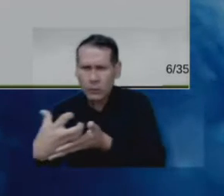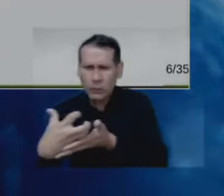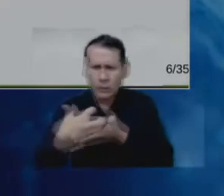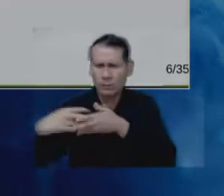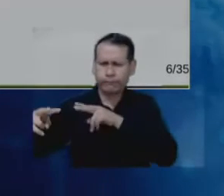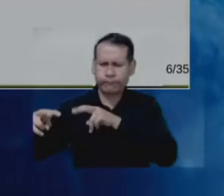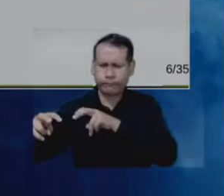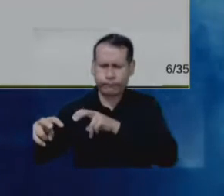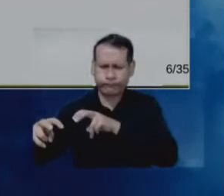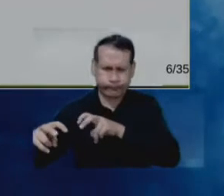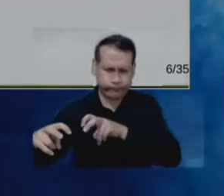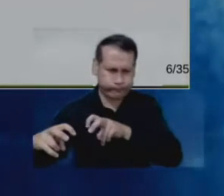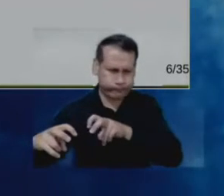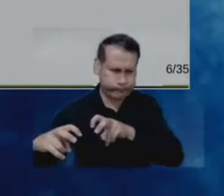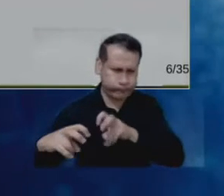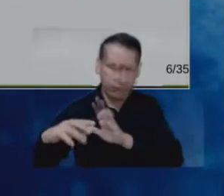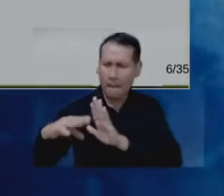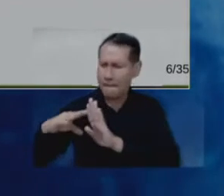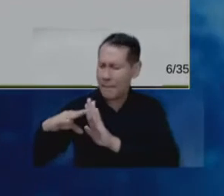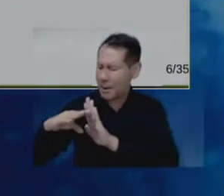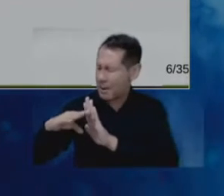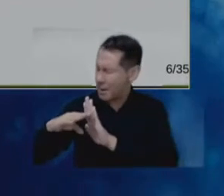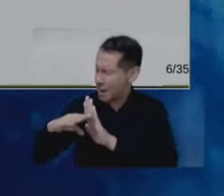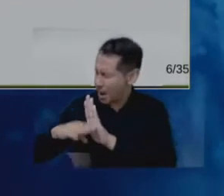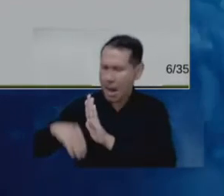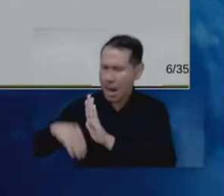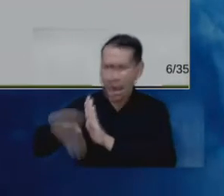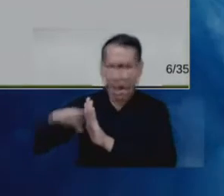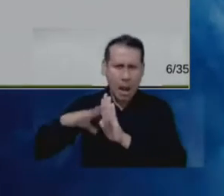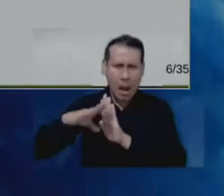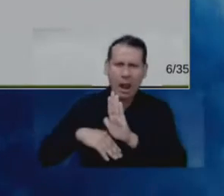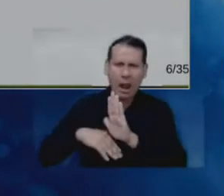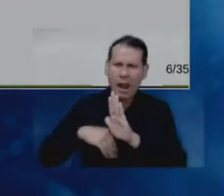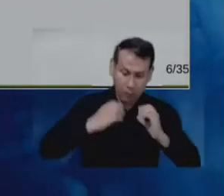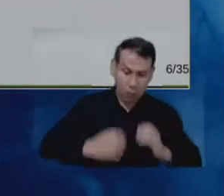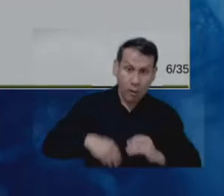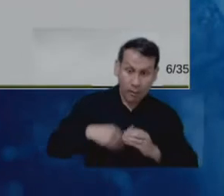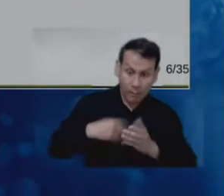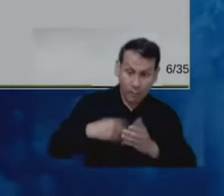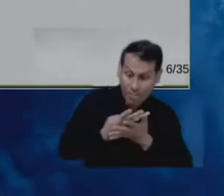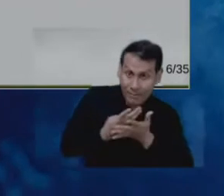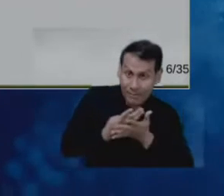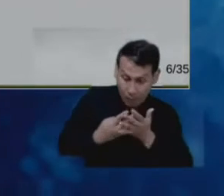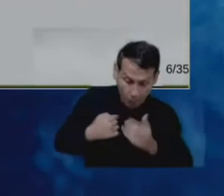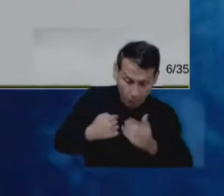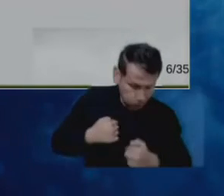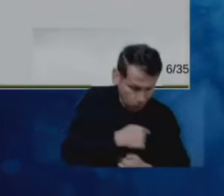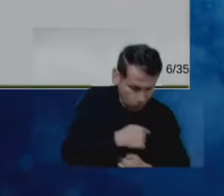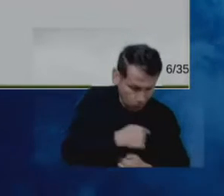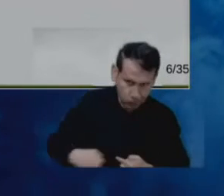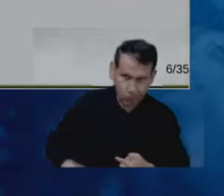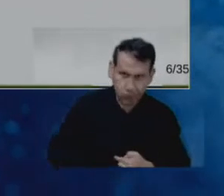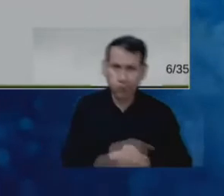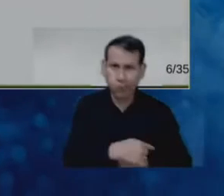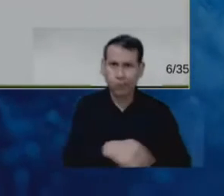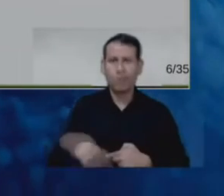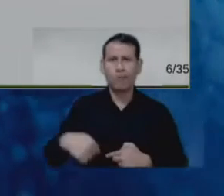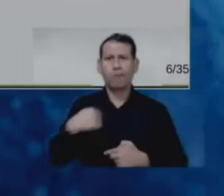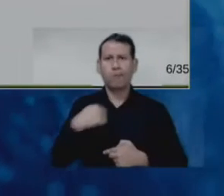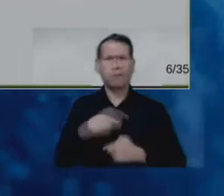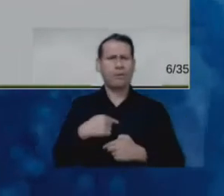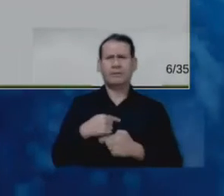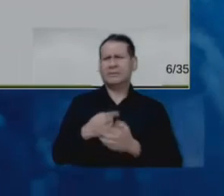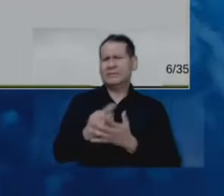todos los parámetros conocidos de los tejidos corporales. Entonces estamos hablando de más de 100 tipos de tejidos